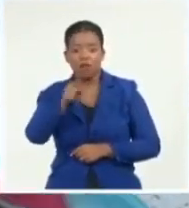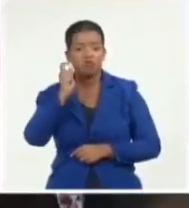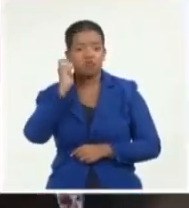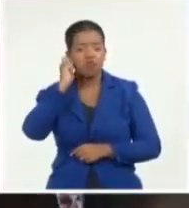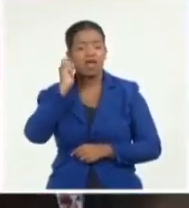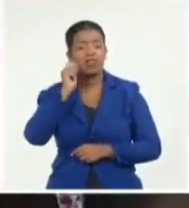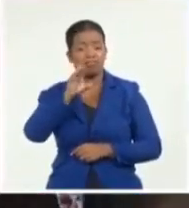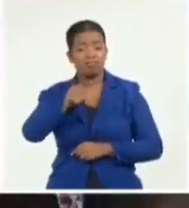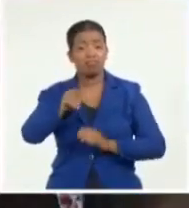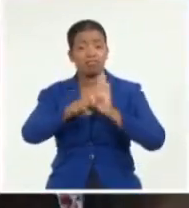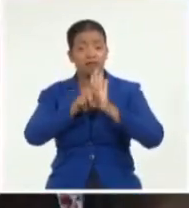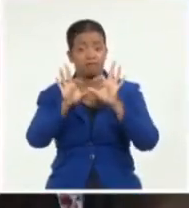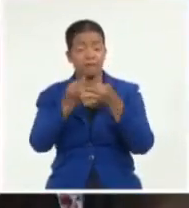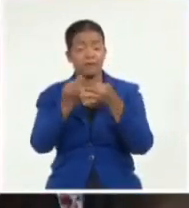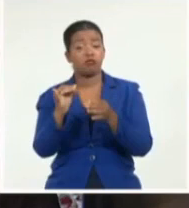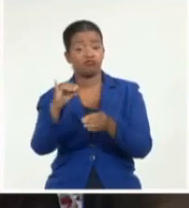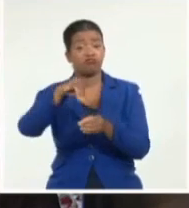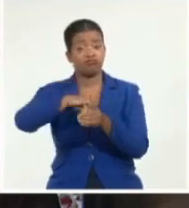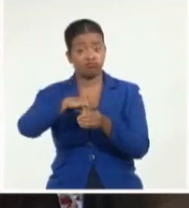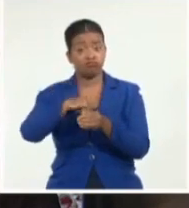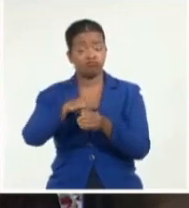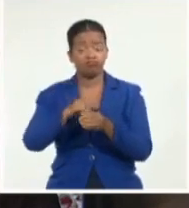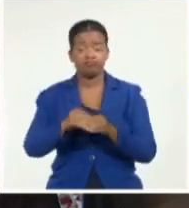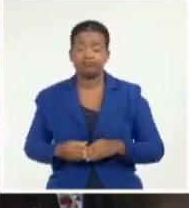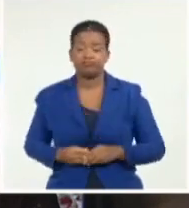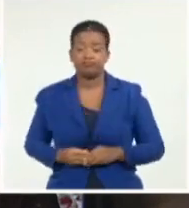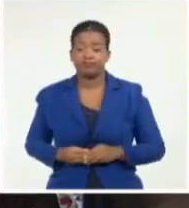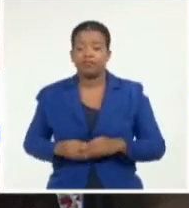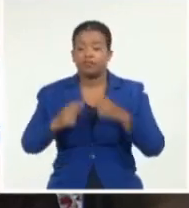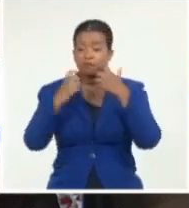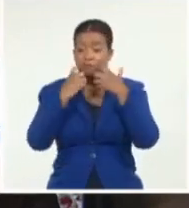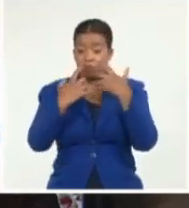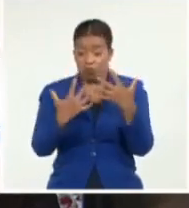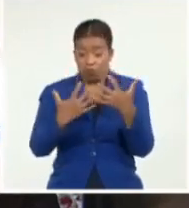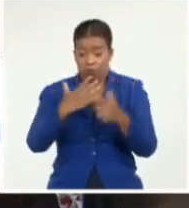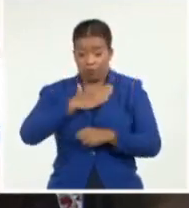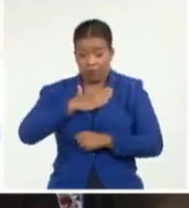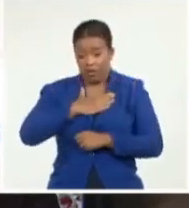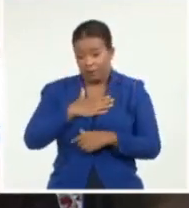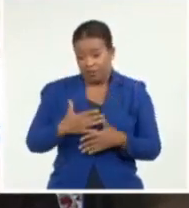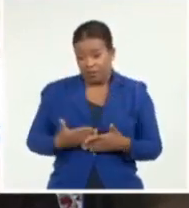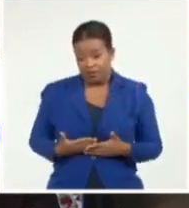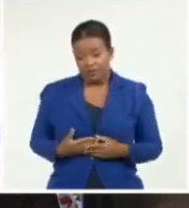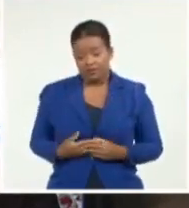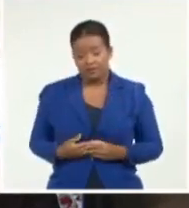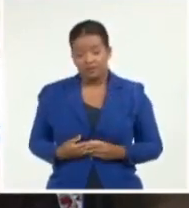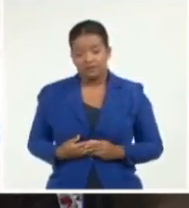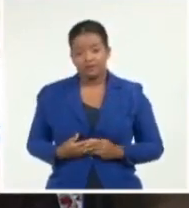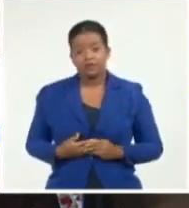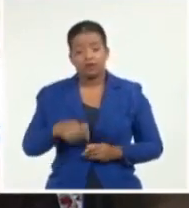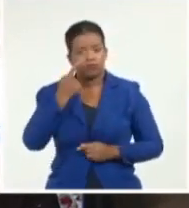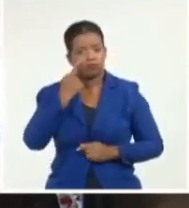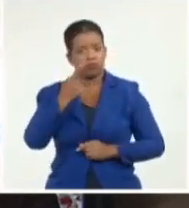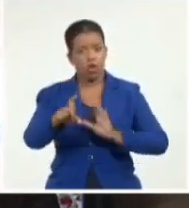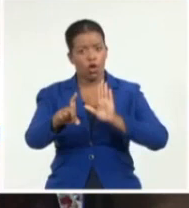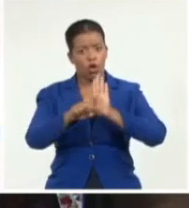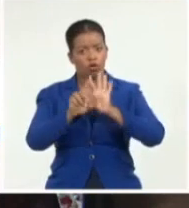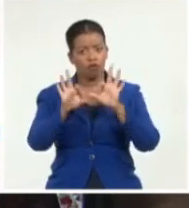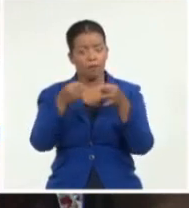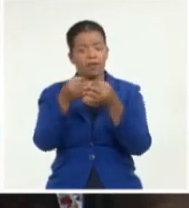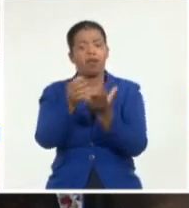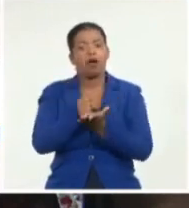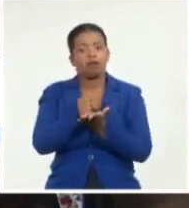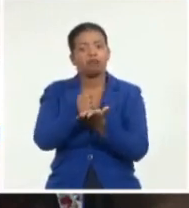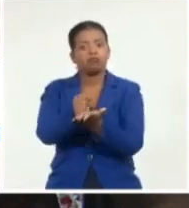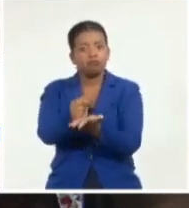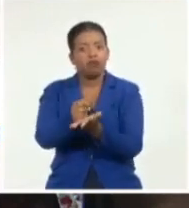inclusiva. Lo más importante en este aspecto para mí es ver de la manera que el Código ampara a las